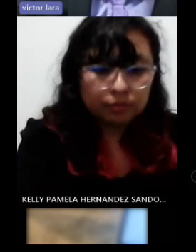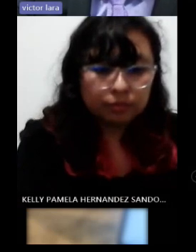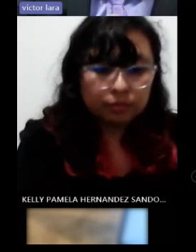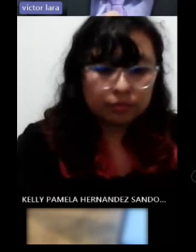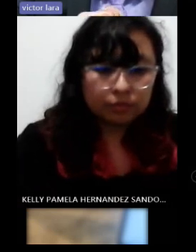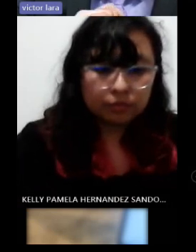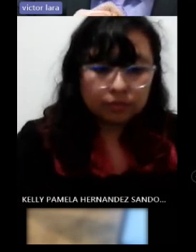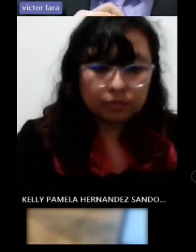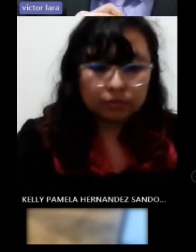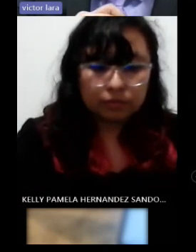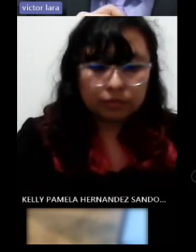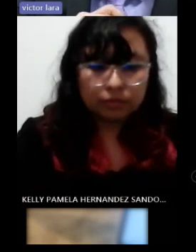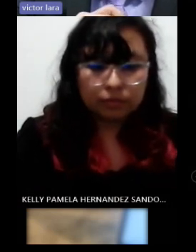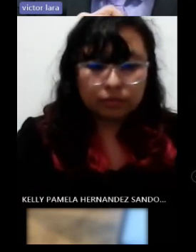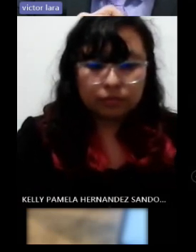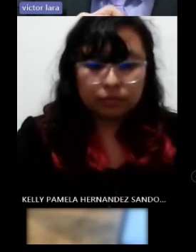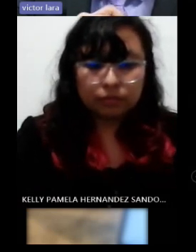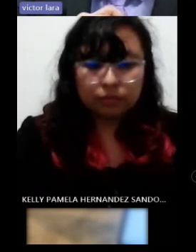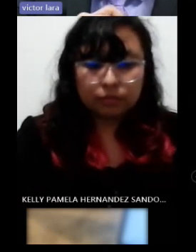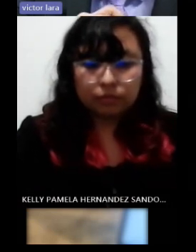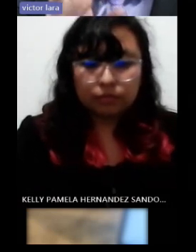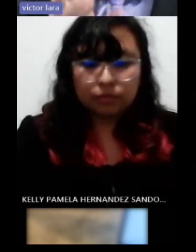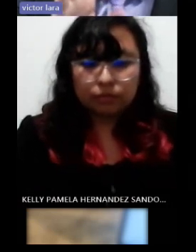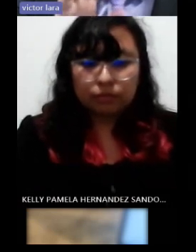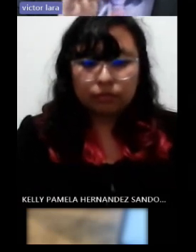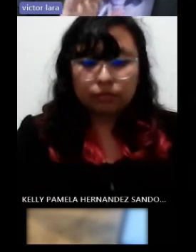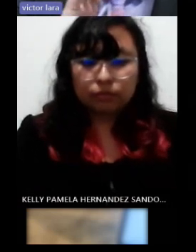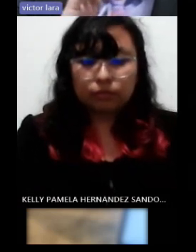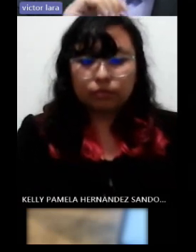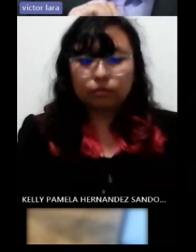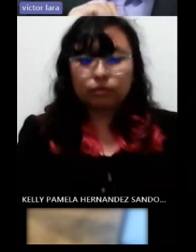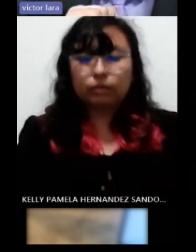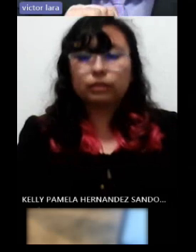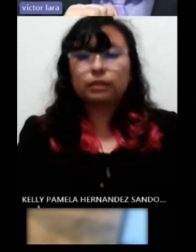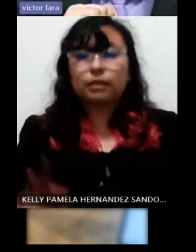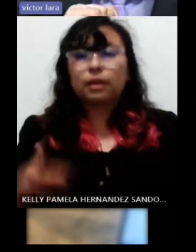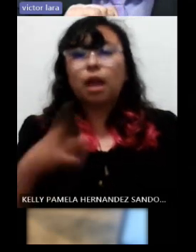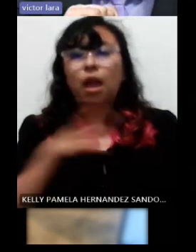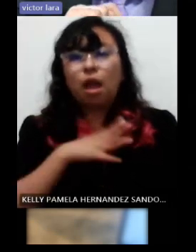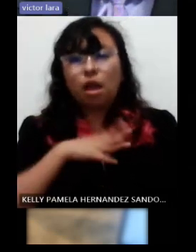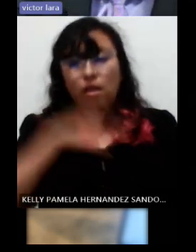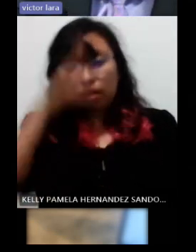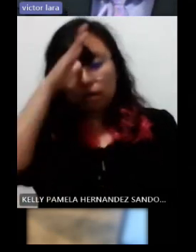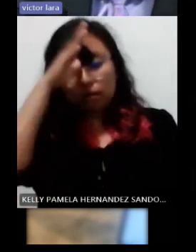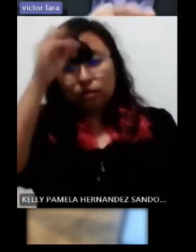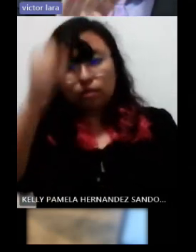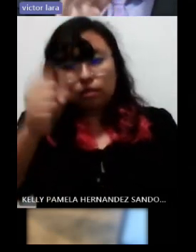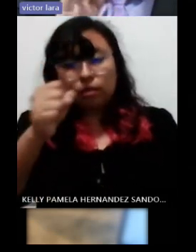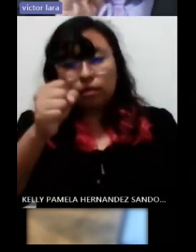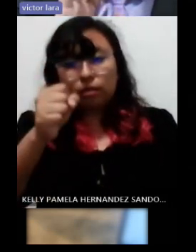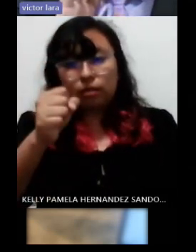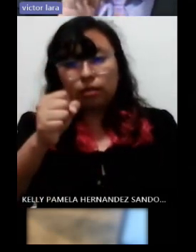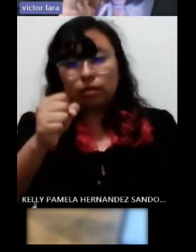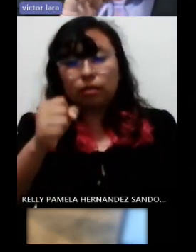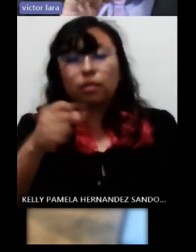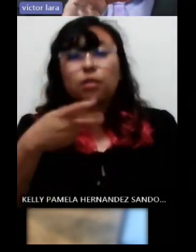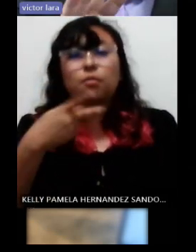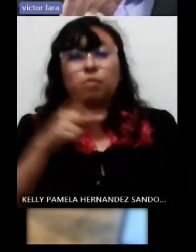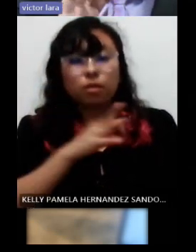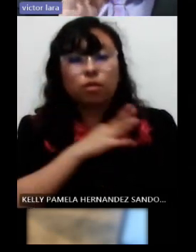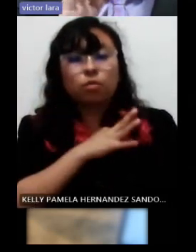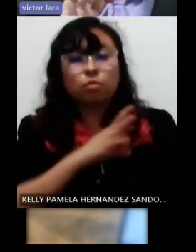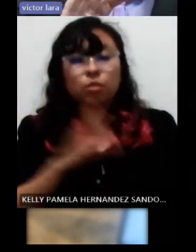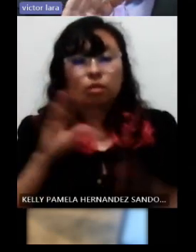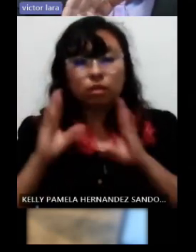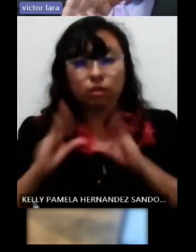lo que estamos haciendo ya es que ella ya tiene un concepto y por lo tanto yo ya le puedo enseñar los